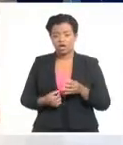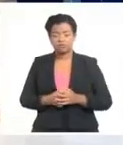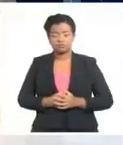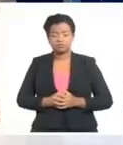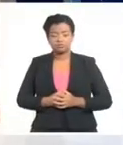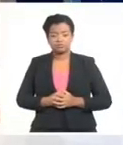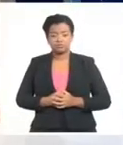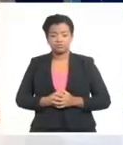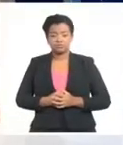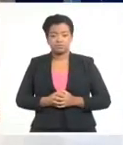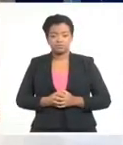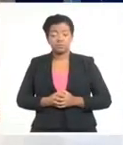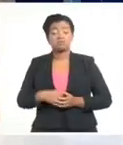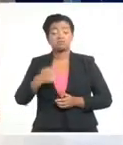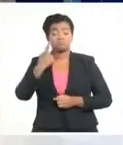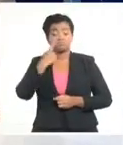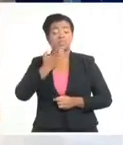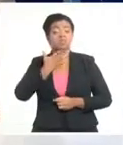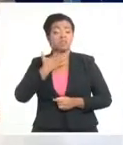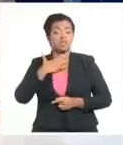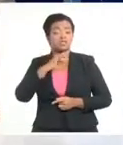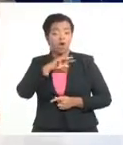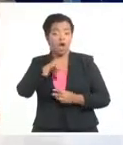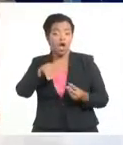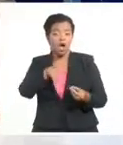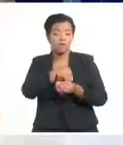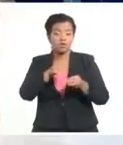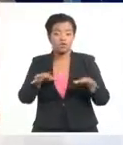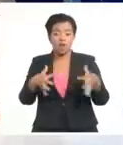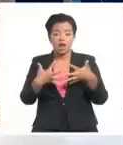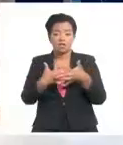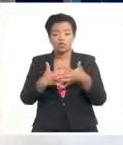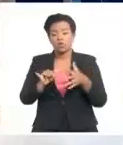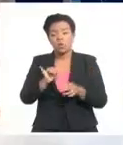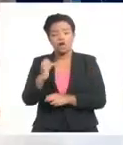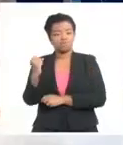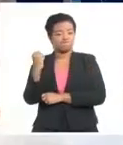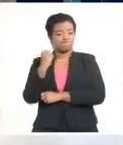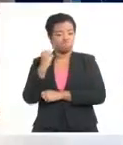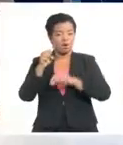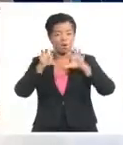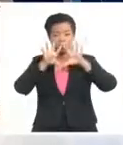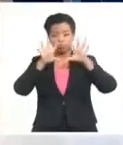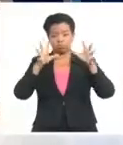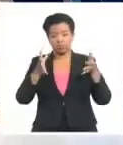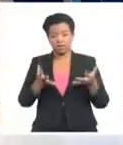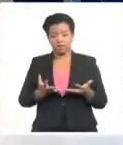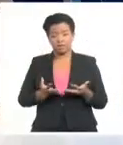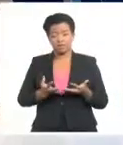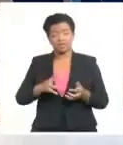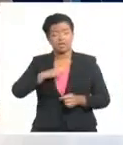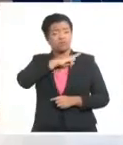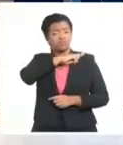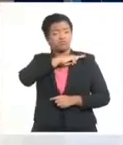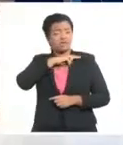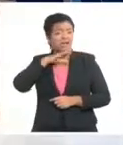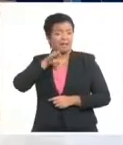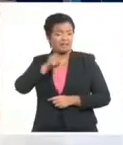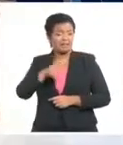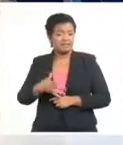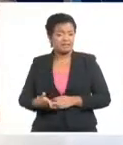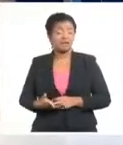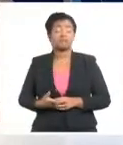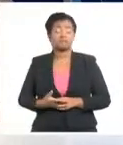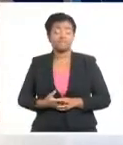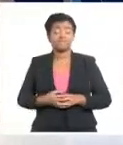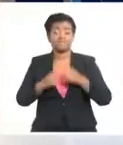motores de esos cambios en la correlación de poder global. ¿Qué dijo la funcionaria en sus declaraciones? Interesantísimo.